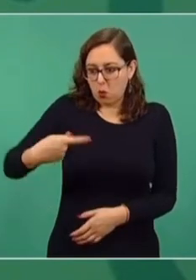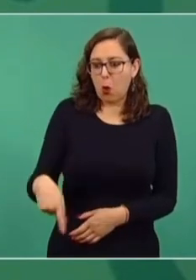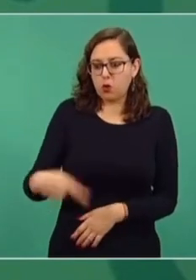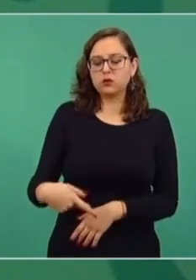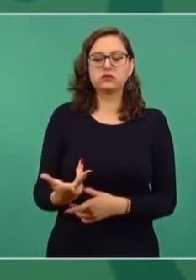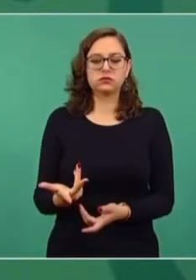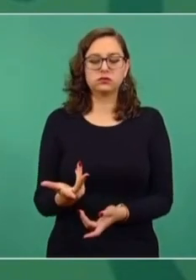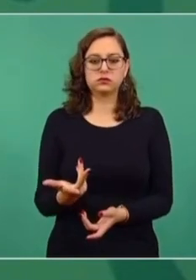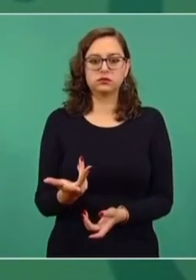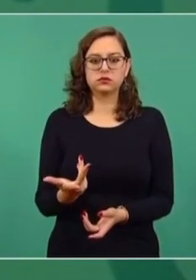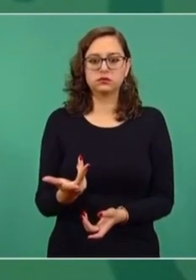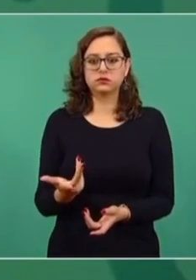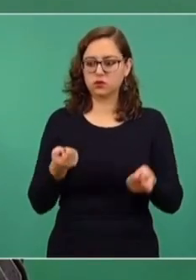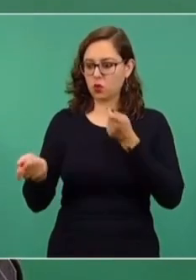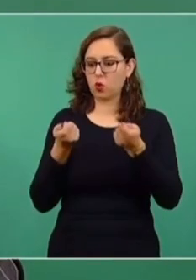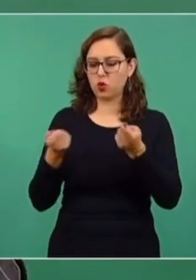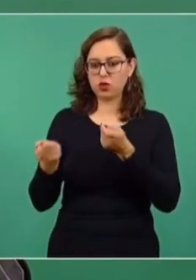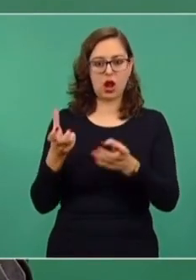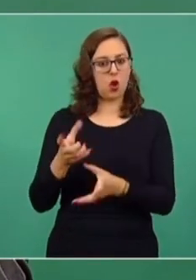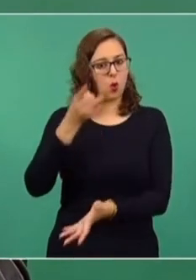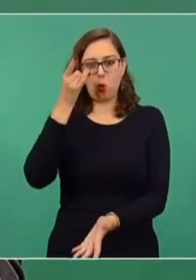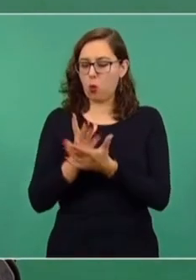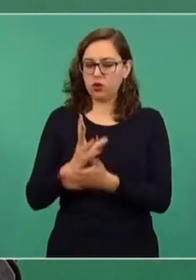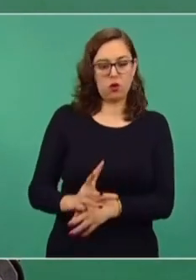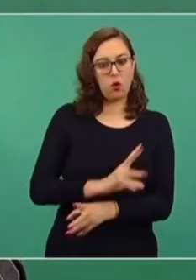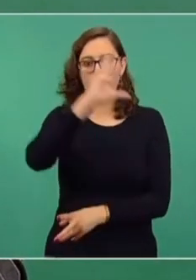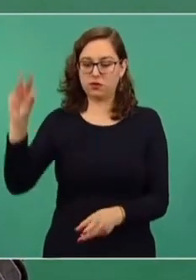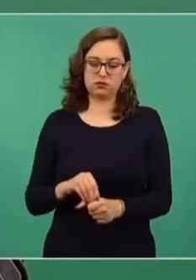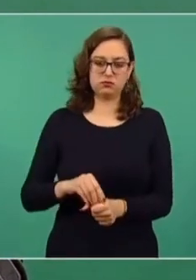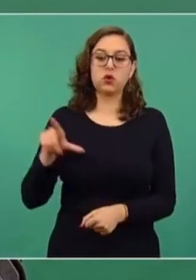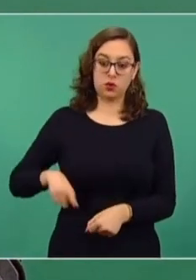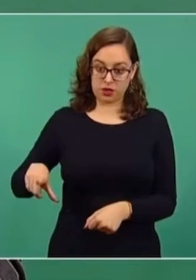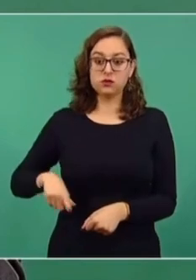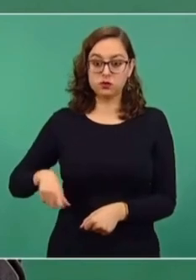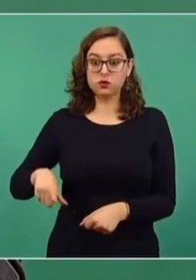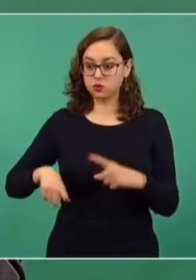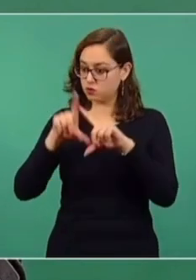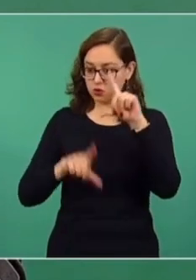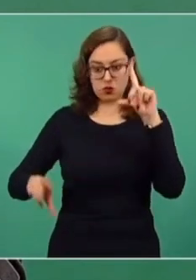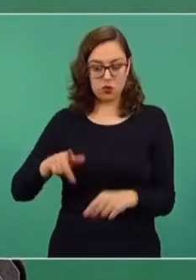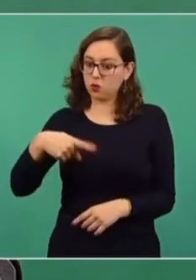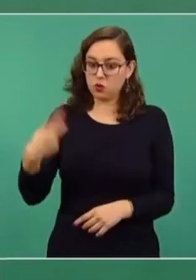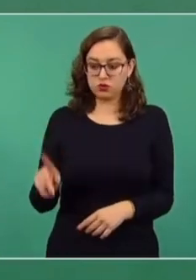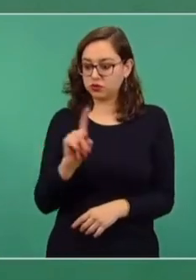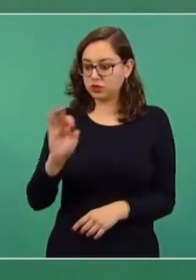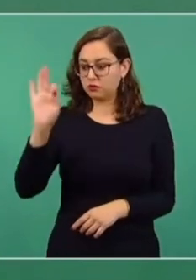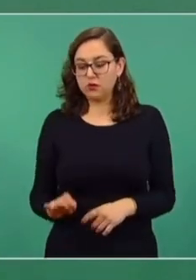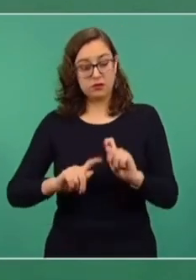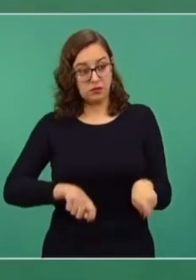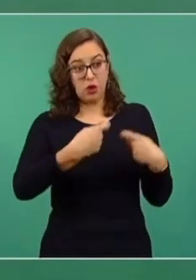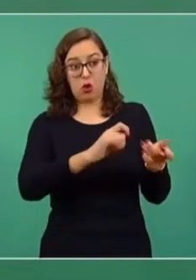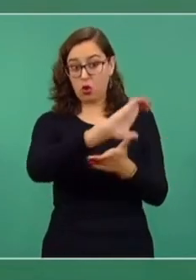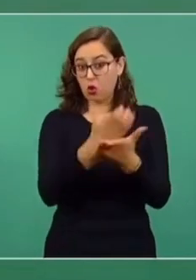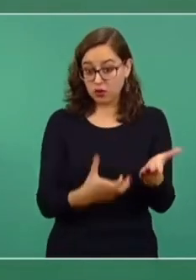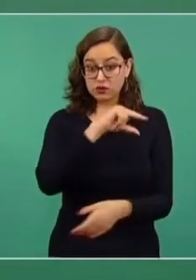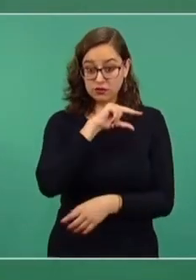de manejo, uso exclusivo de la nación, que no se entreguen contratos